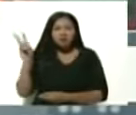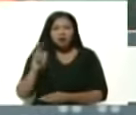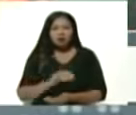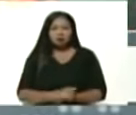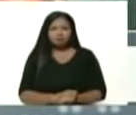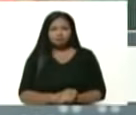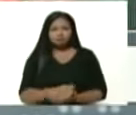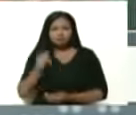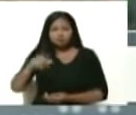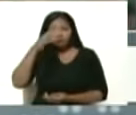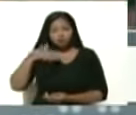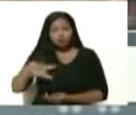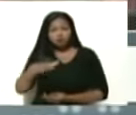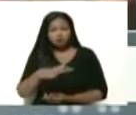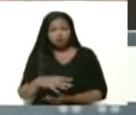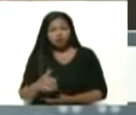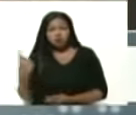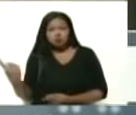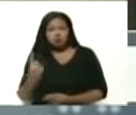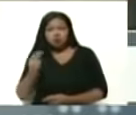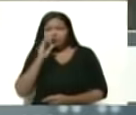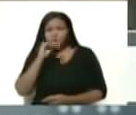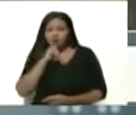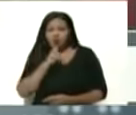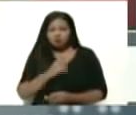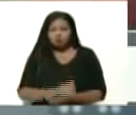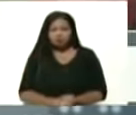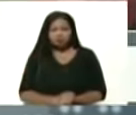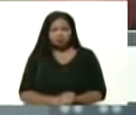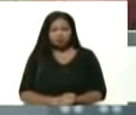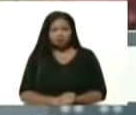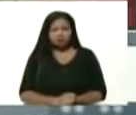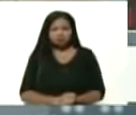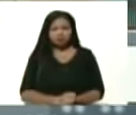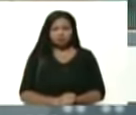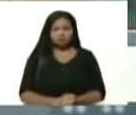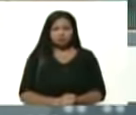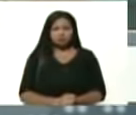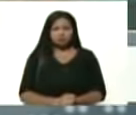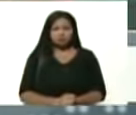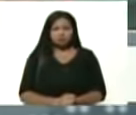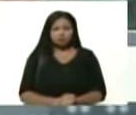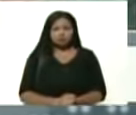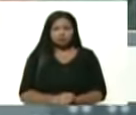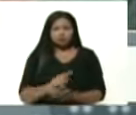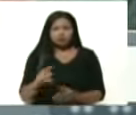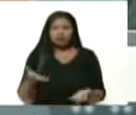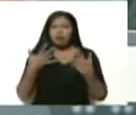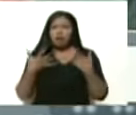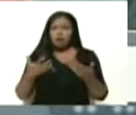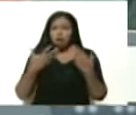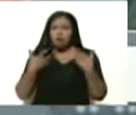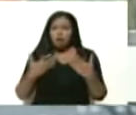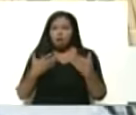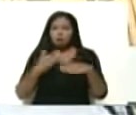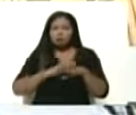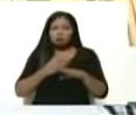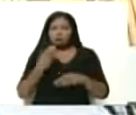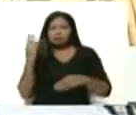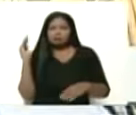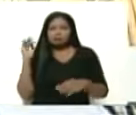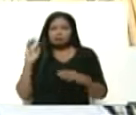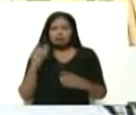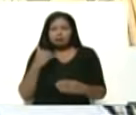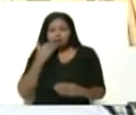Este pueblo no está solo, jamás. Bueno, hoy está haciendo calor de lluvia, pero